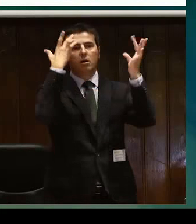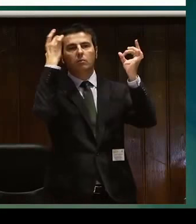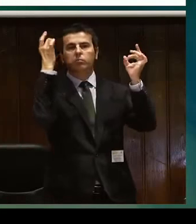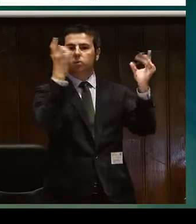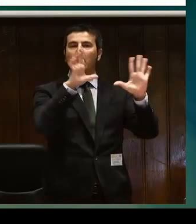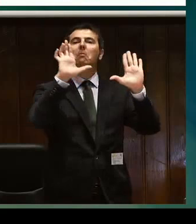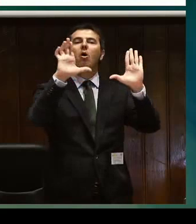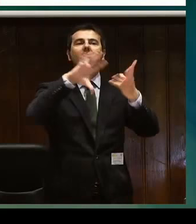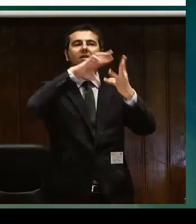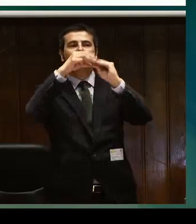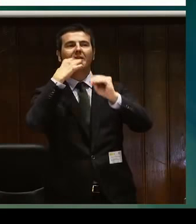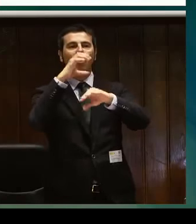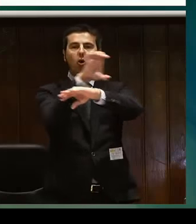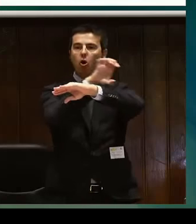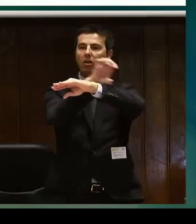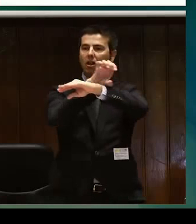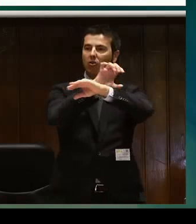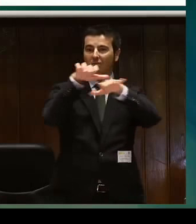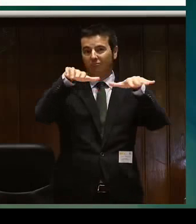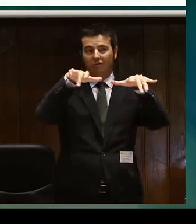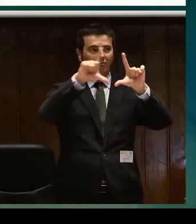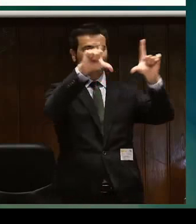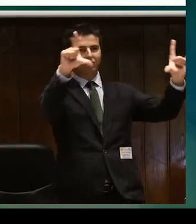Hace tiempo ya que vamos usando los correos electrónicos,